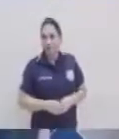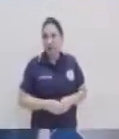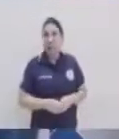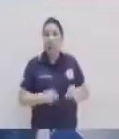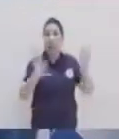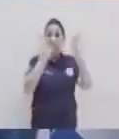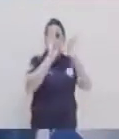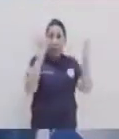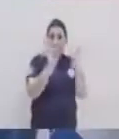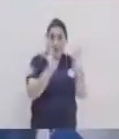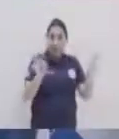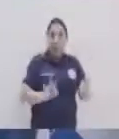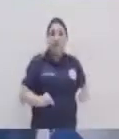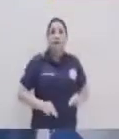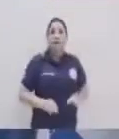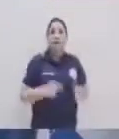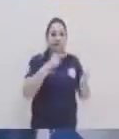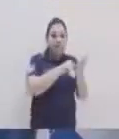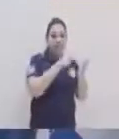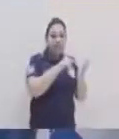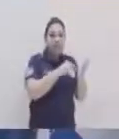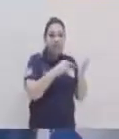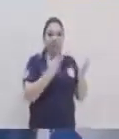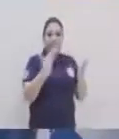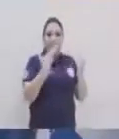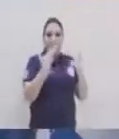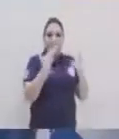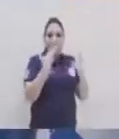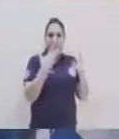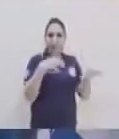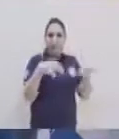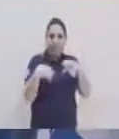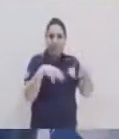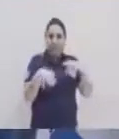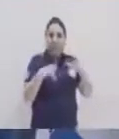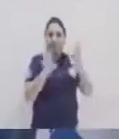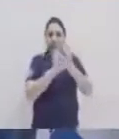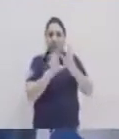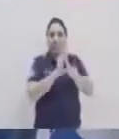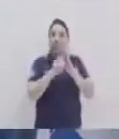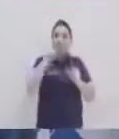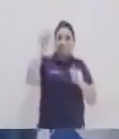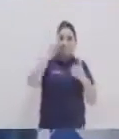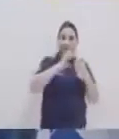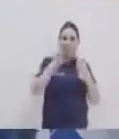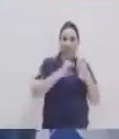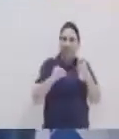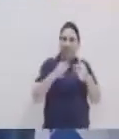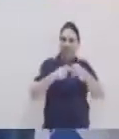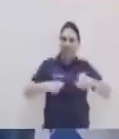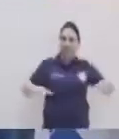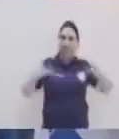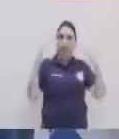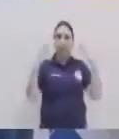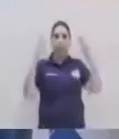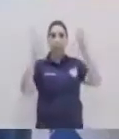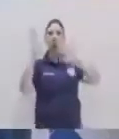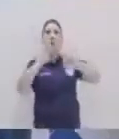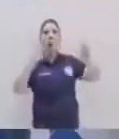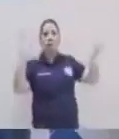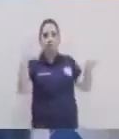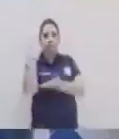ser la forma en que sucedió la acción, ¿verdad? Si fue, por ahí, puede ser, supongamos